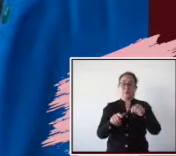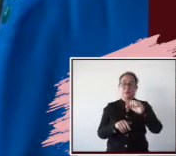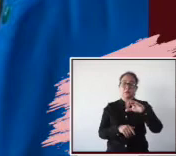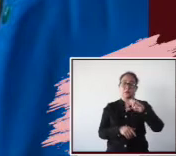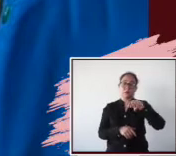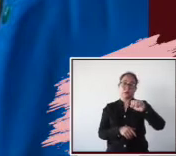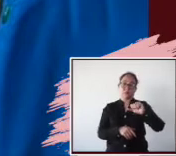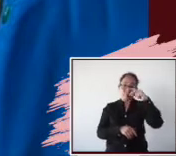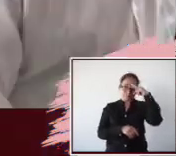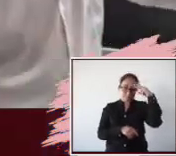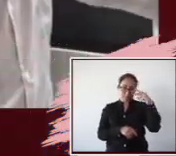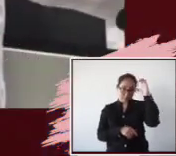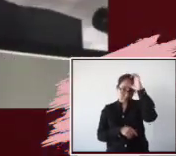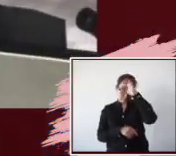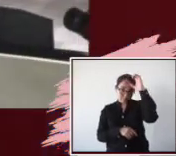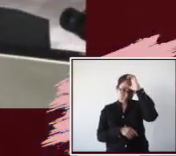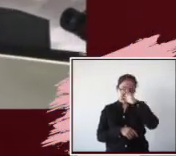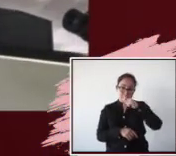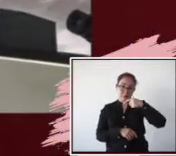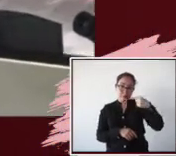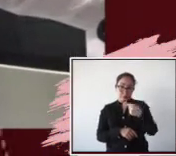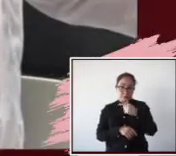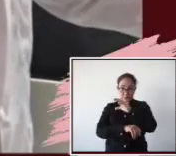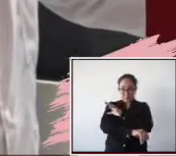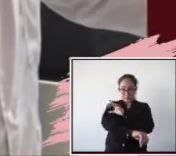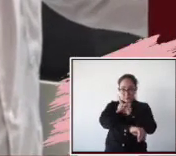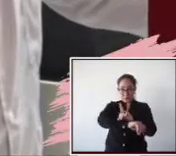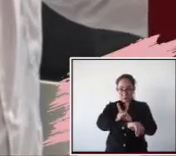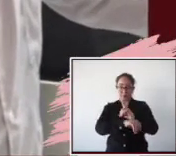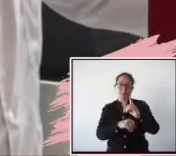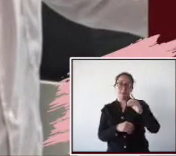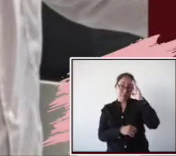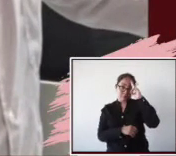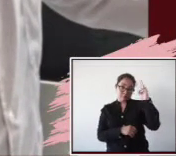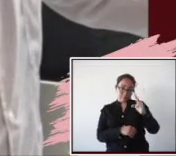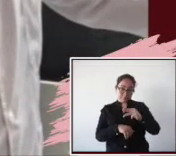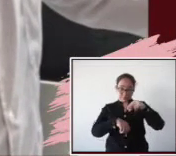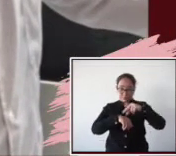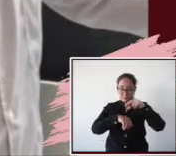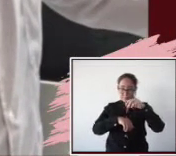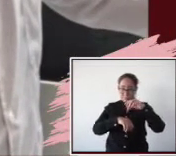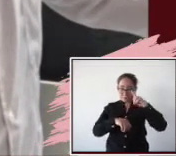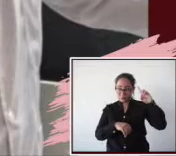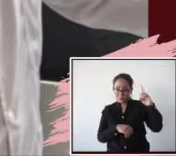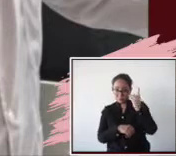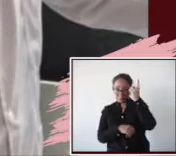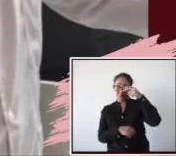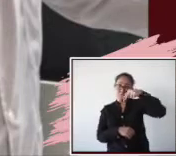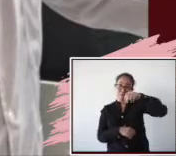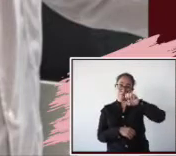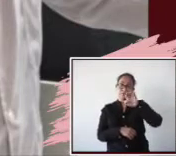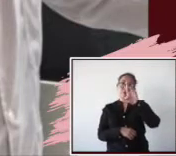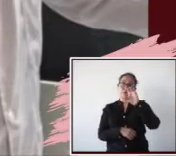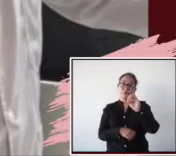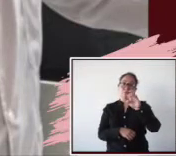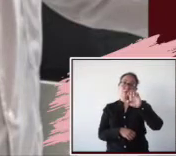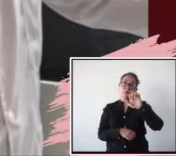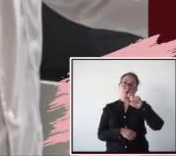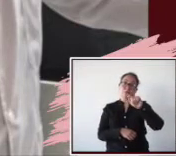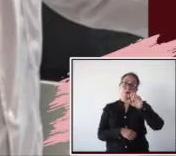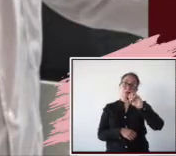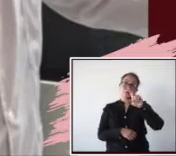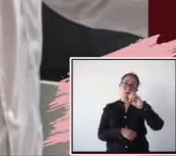Ciencias. Ha sido coordinador de la maestría y doctorado en Neuroetología. Es profesor de base del